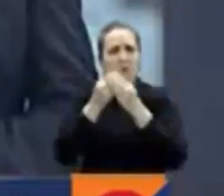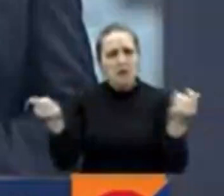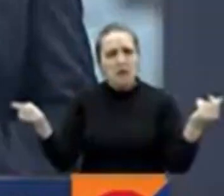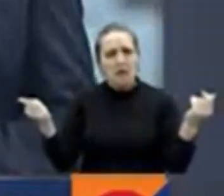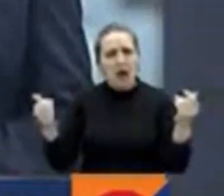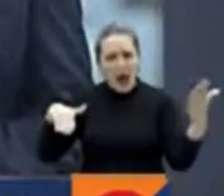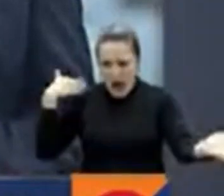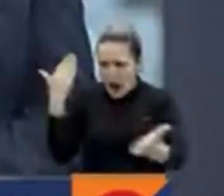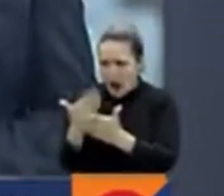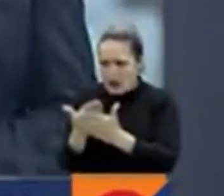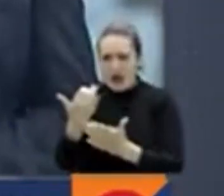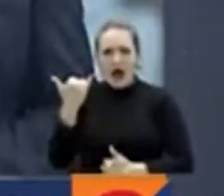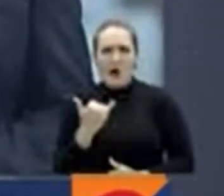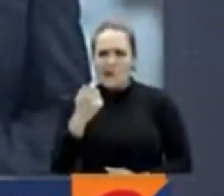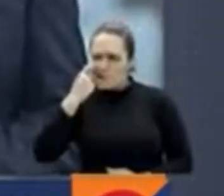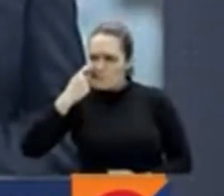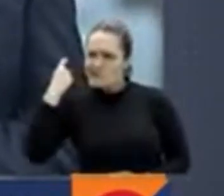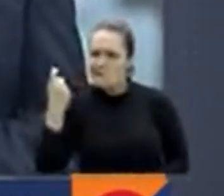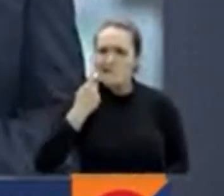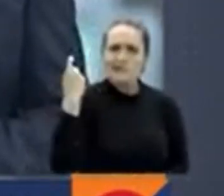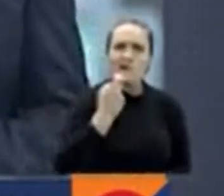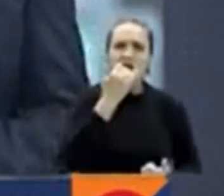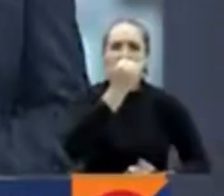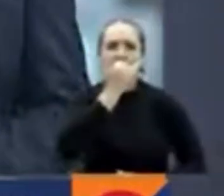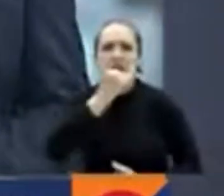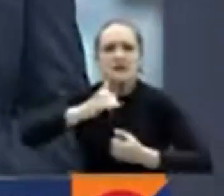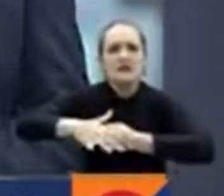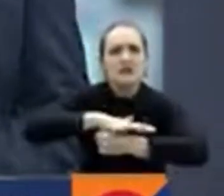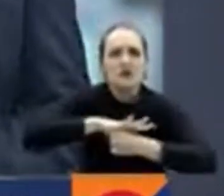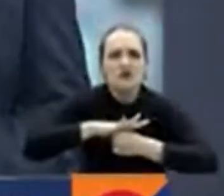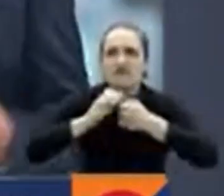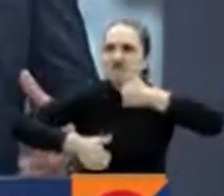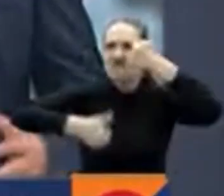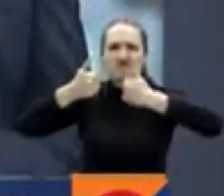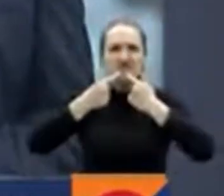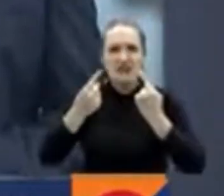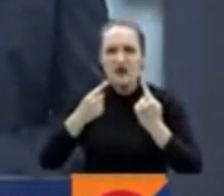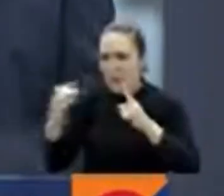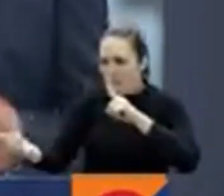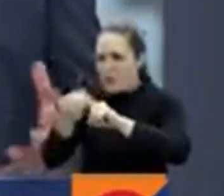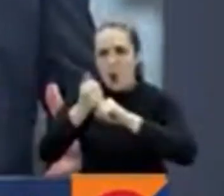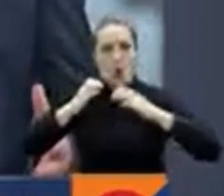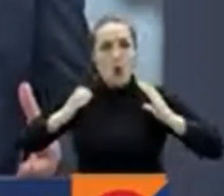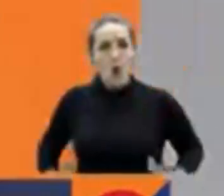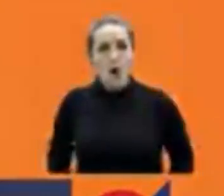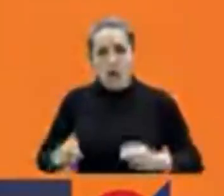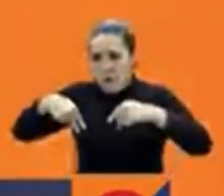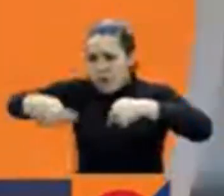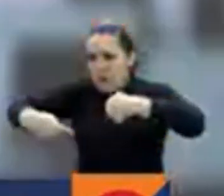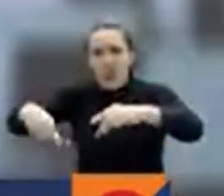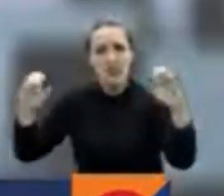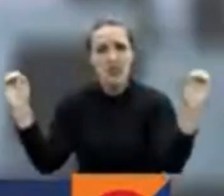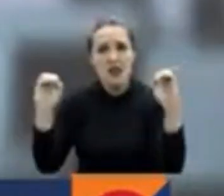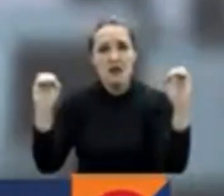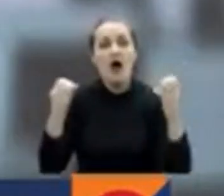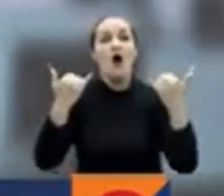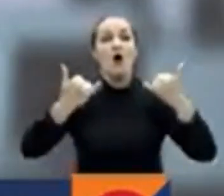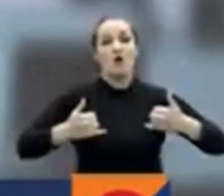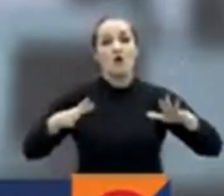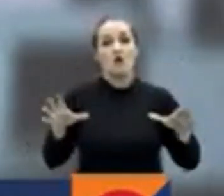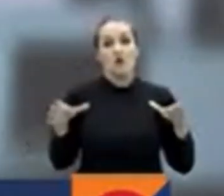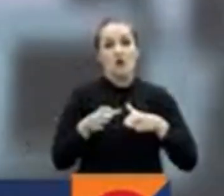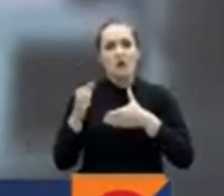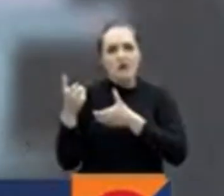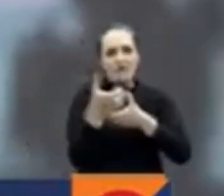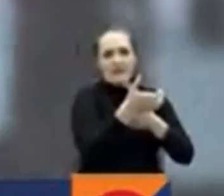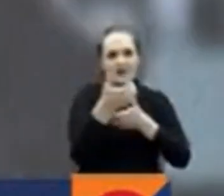Sebastián Amaya ha hecho seguimiento al caso. ¿Qué dicen hoy las autoridades? Juan, adelante. Carlos, televidentes, la alerta la hicieron hoy los organismos de